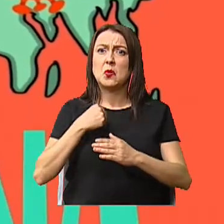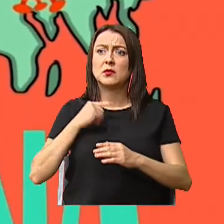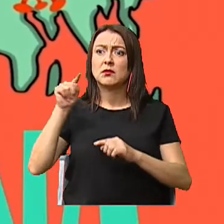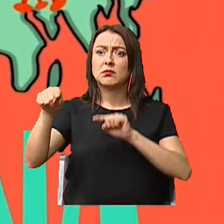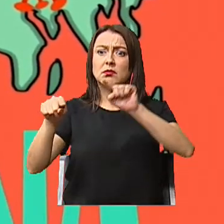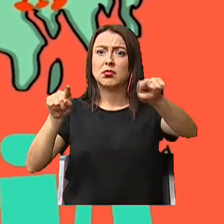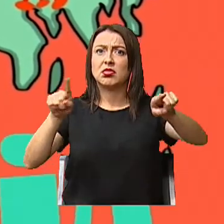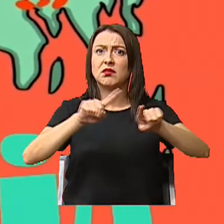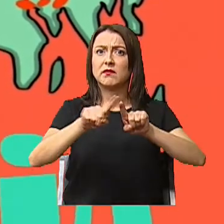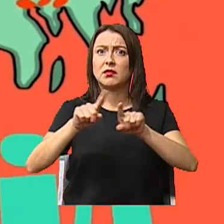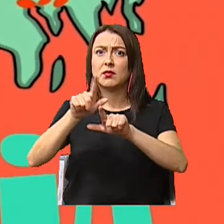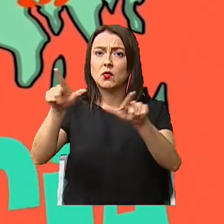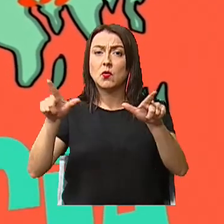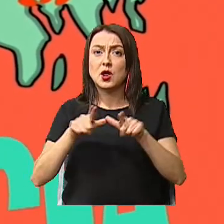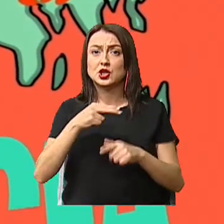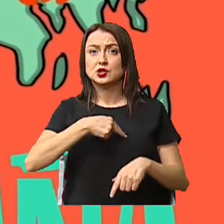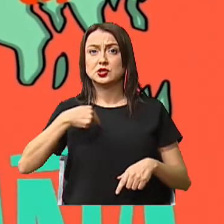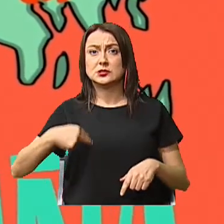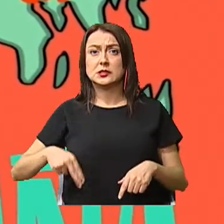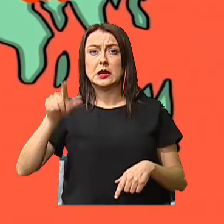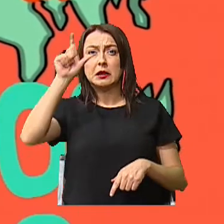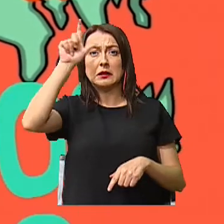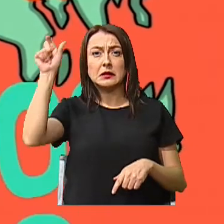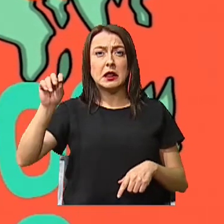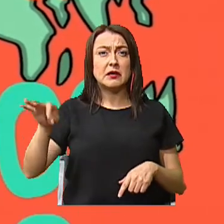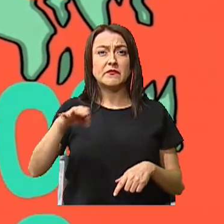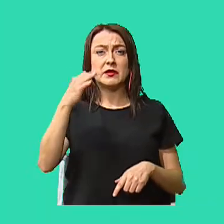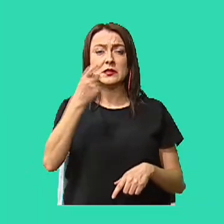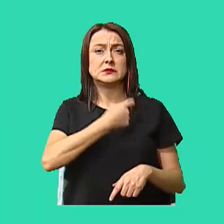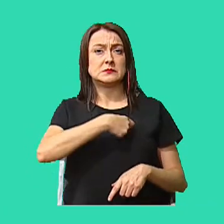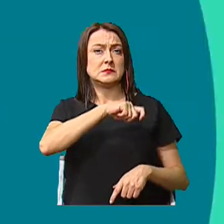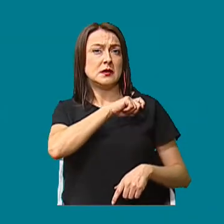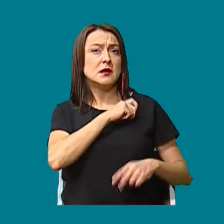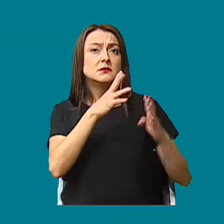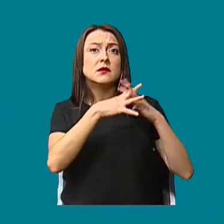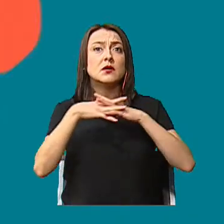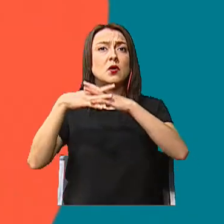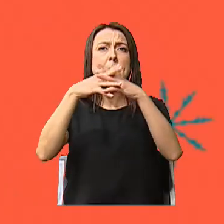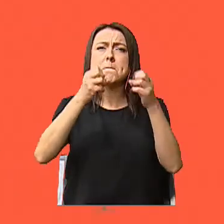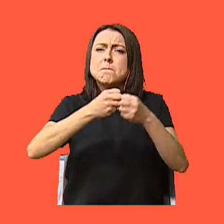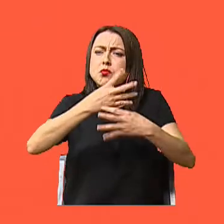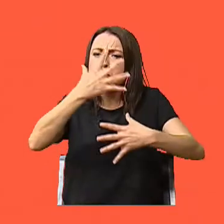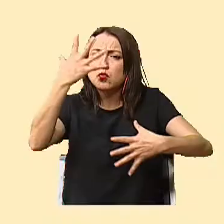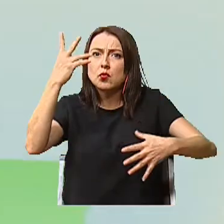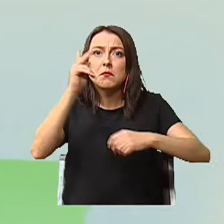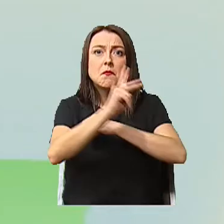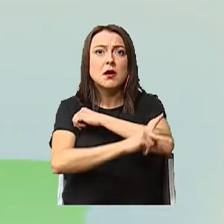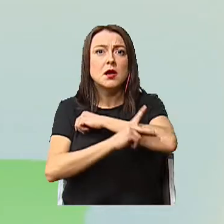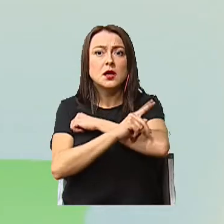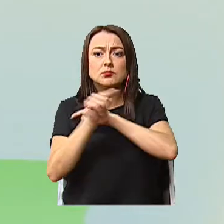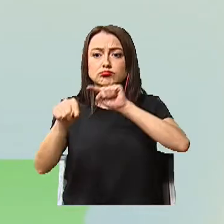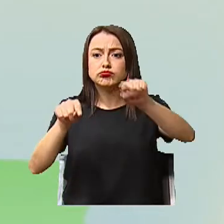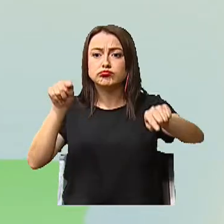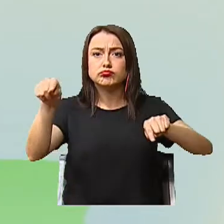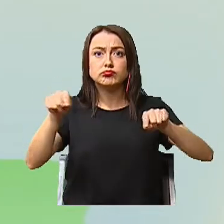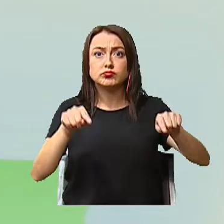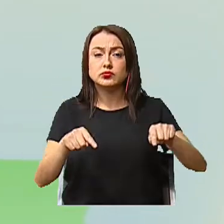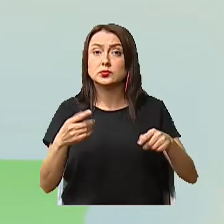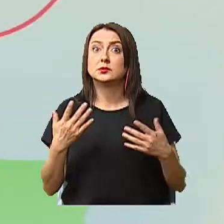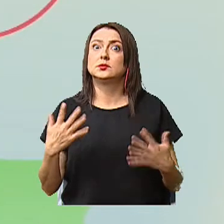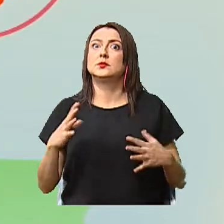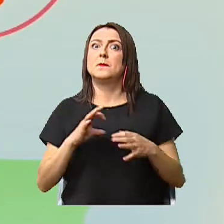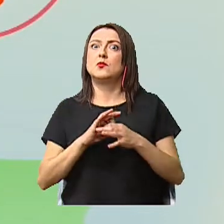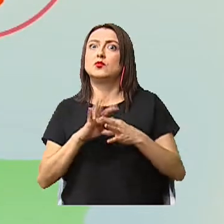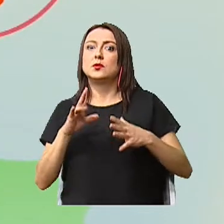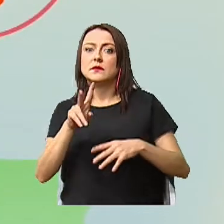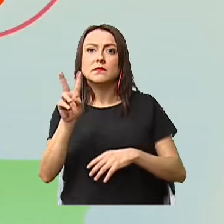estado en China, Italia, Francia, España, Estados Unidos, entre muchos otros países. La suerte es que